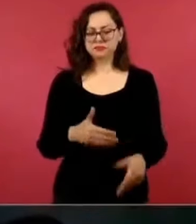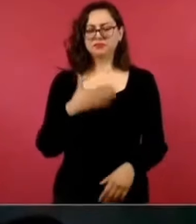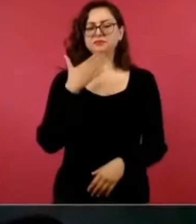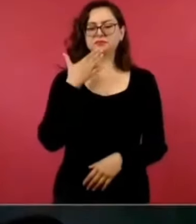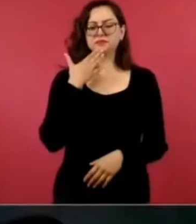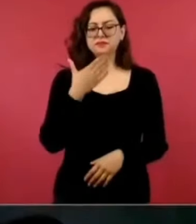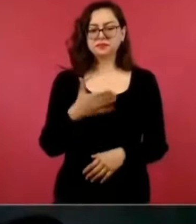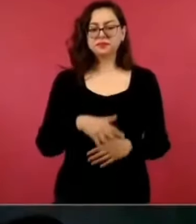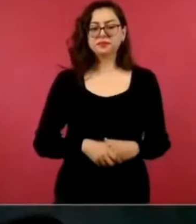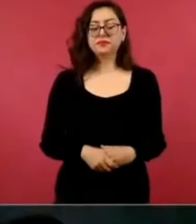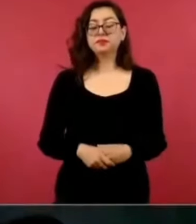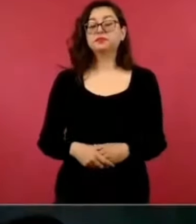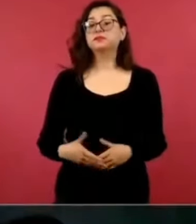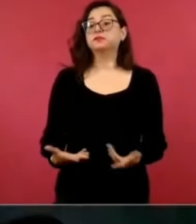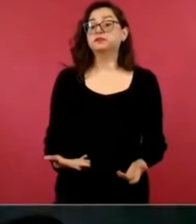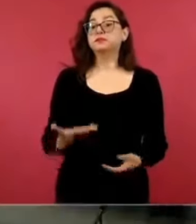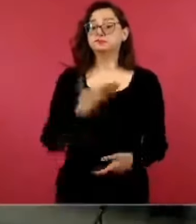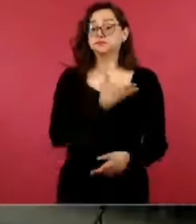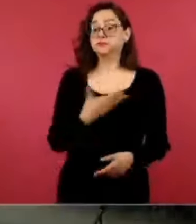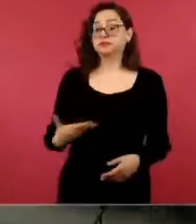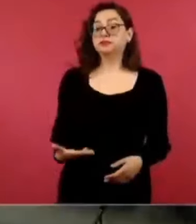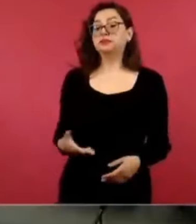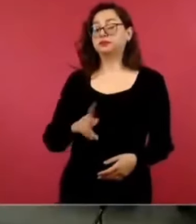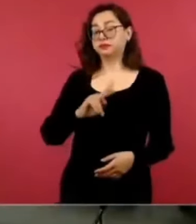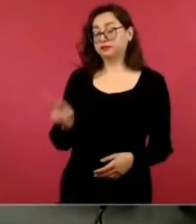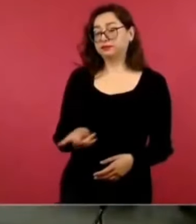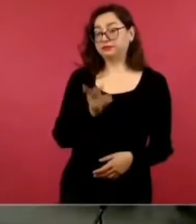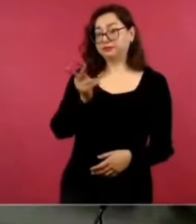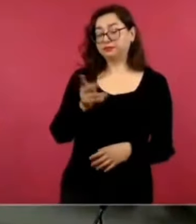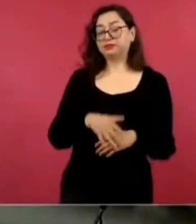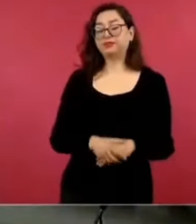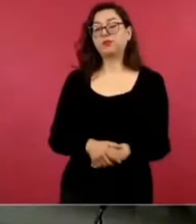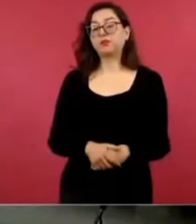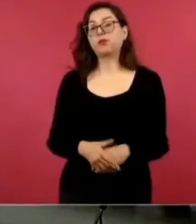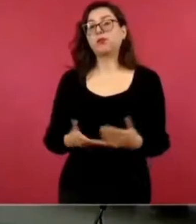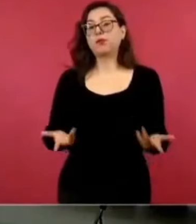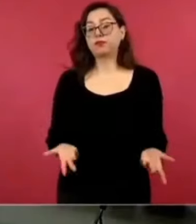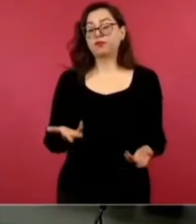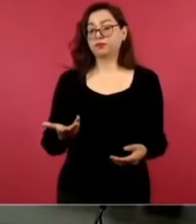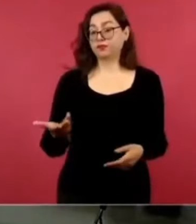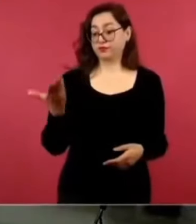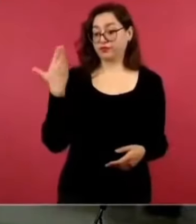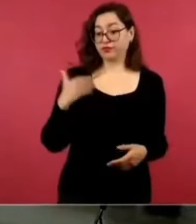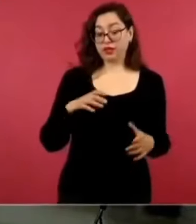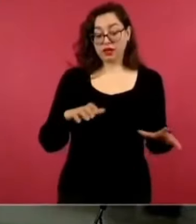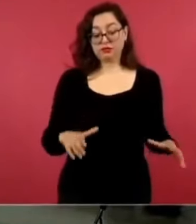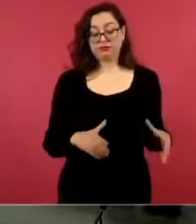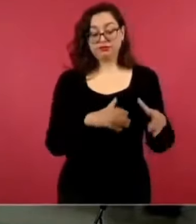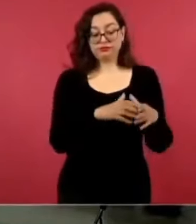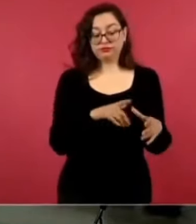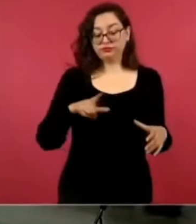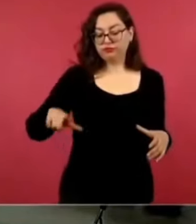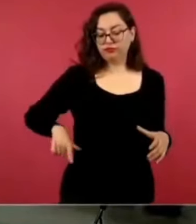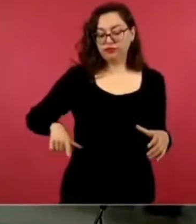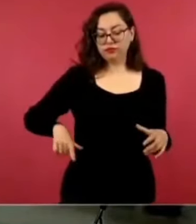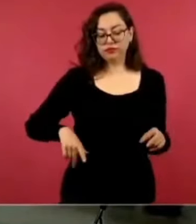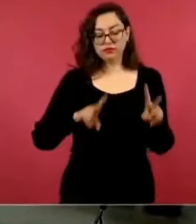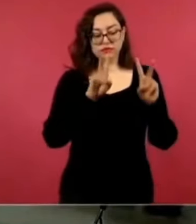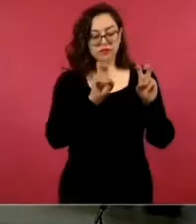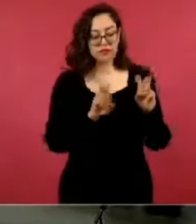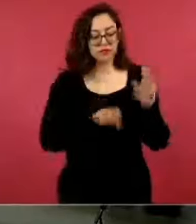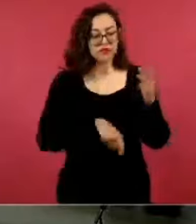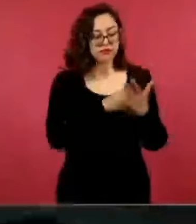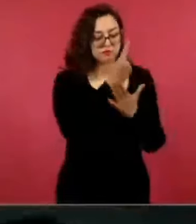Y varios analistas de derecha lo criticaron porque su gobierno hizo público el mecanismo en cómo se financia